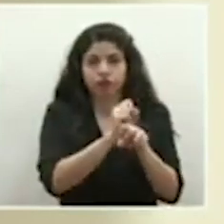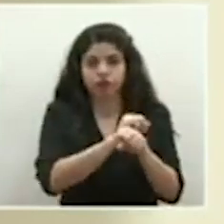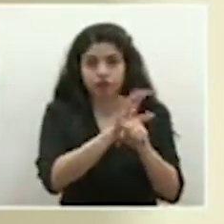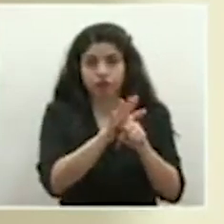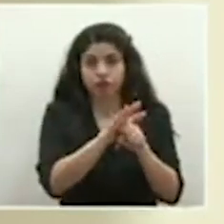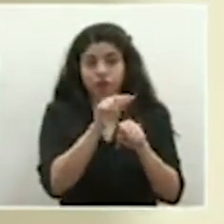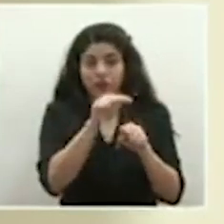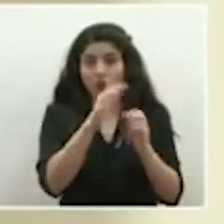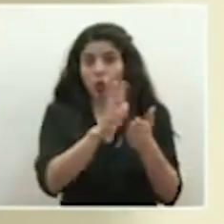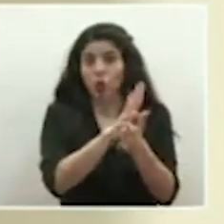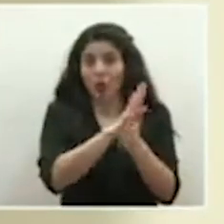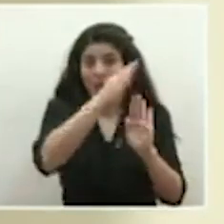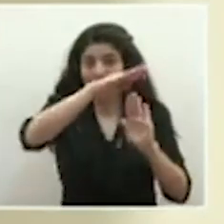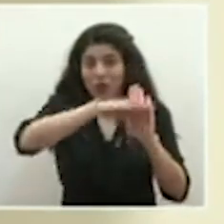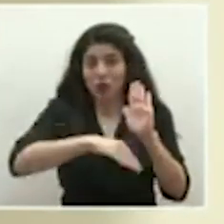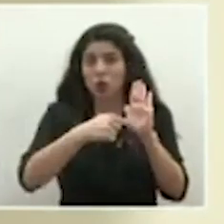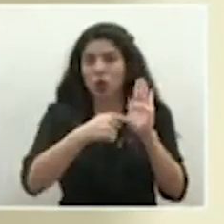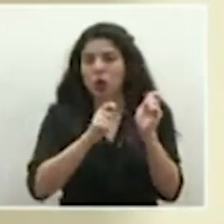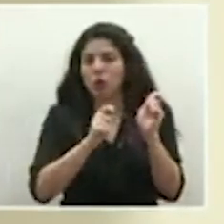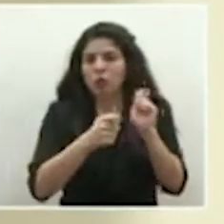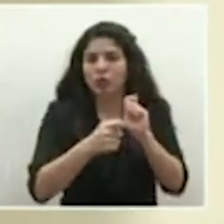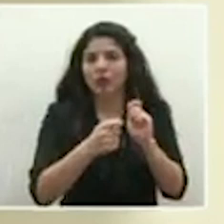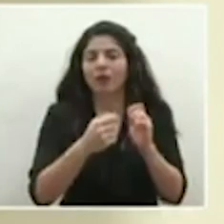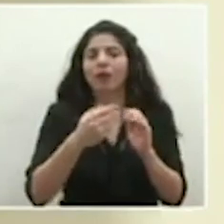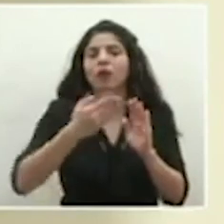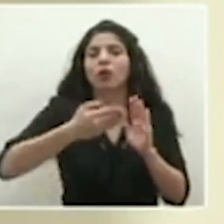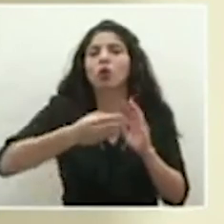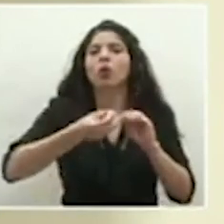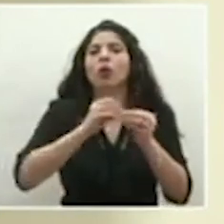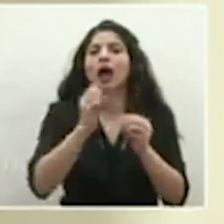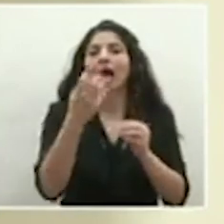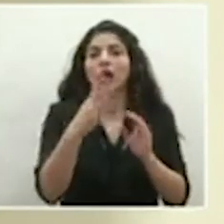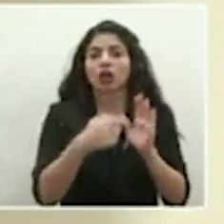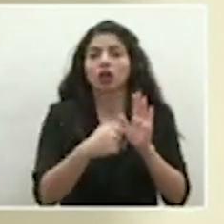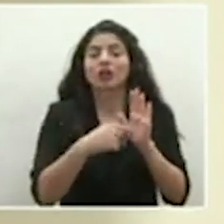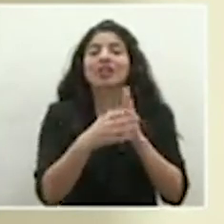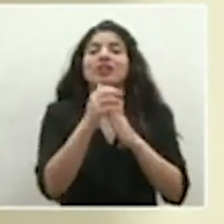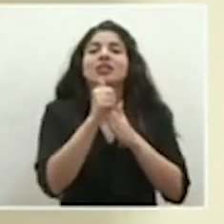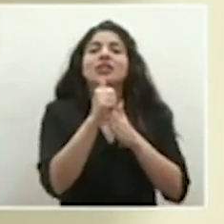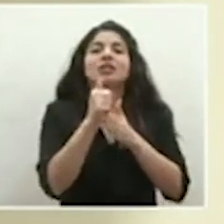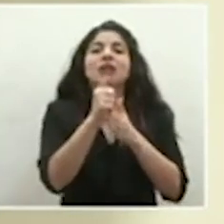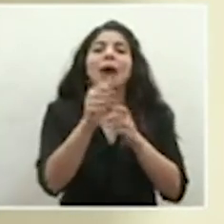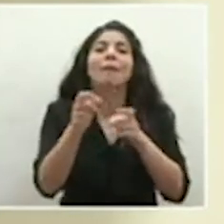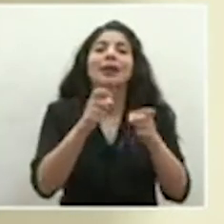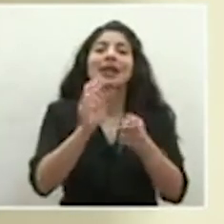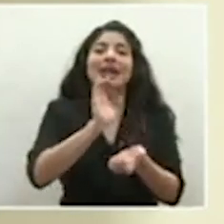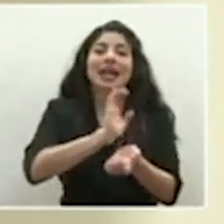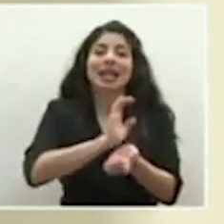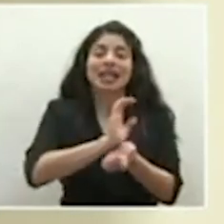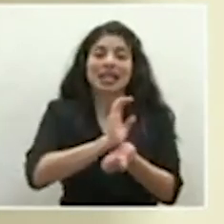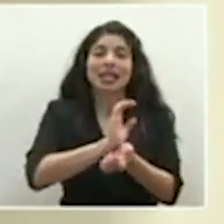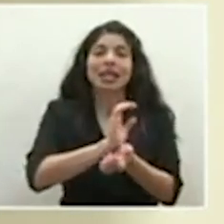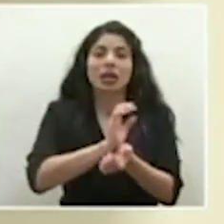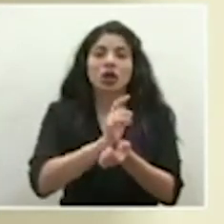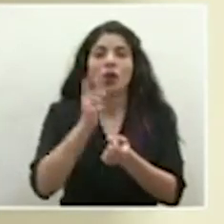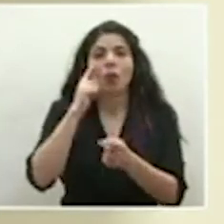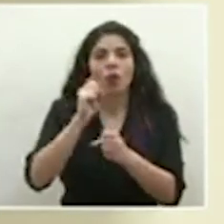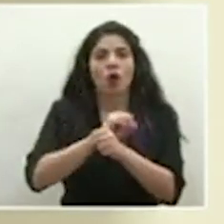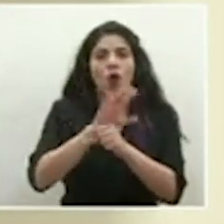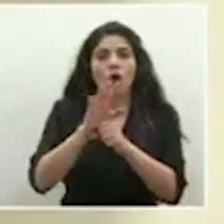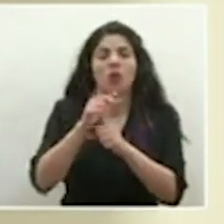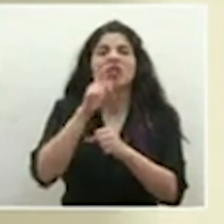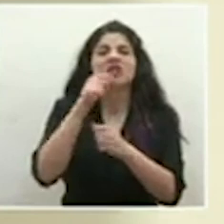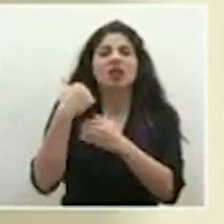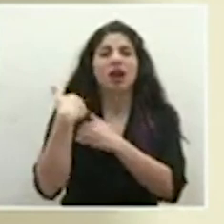lo que está contemplado ya en la guía de manejo clínico COVID-19 de la Organización Mundial de la